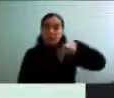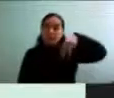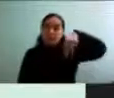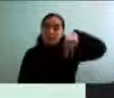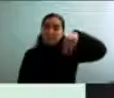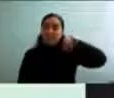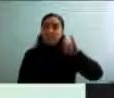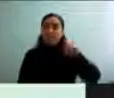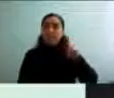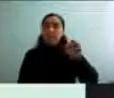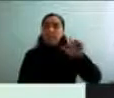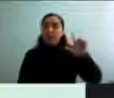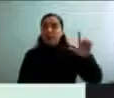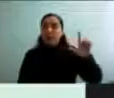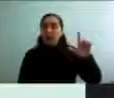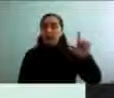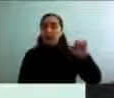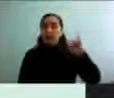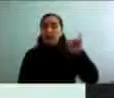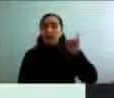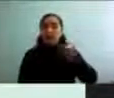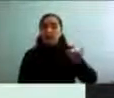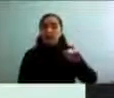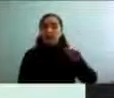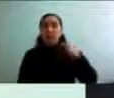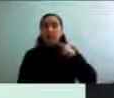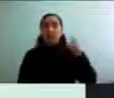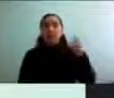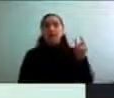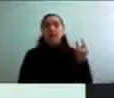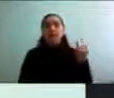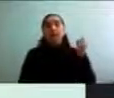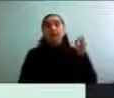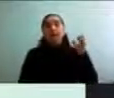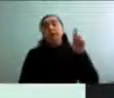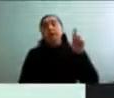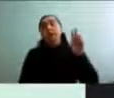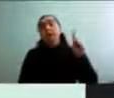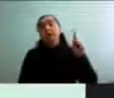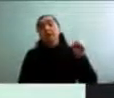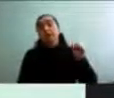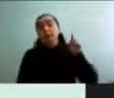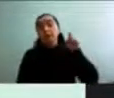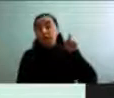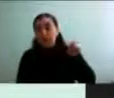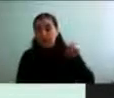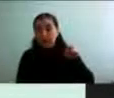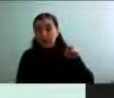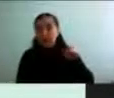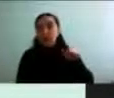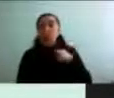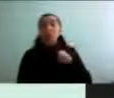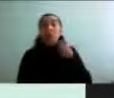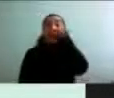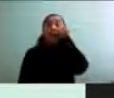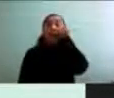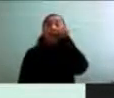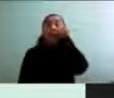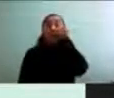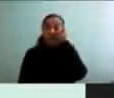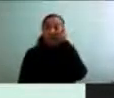y fue llevado a cabo por el Senama en Chile, es una gran iniciativa para que las personas se den cuenta de que el ejercicio